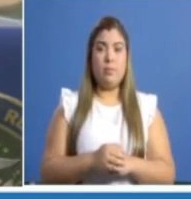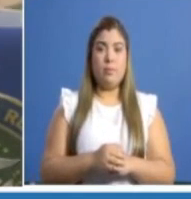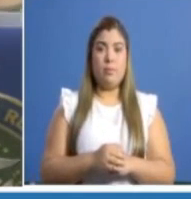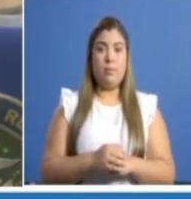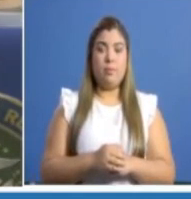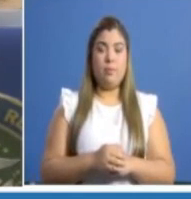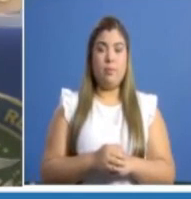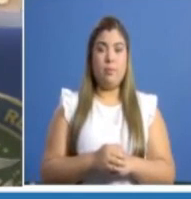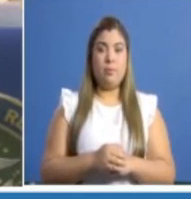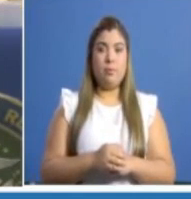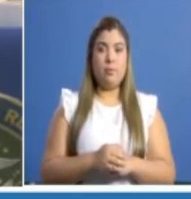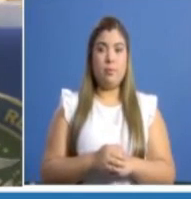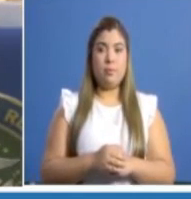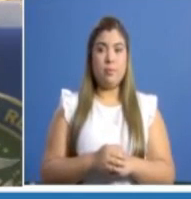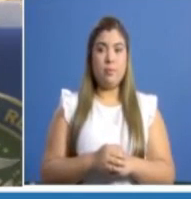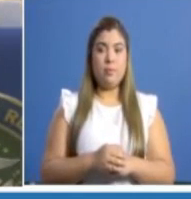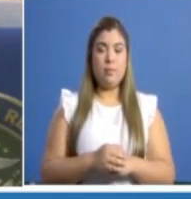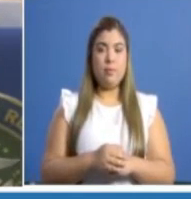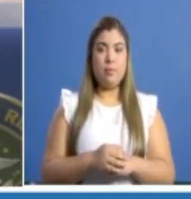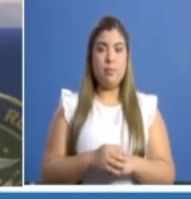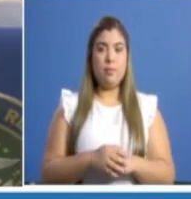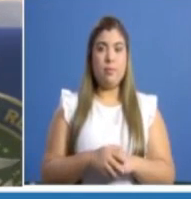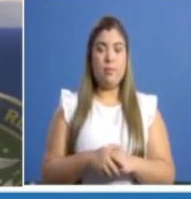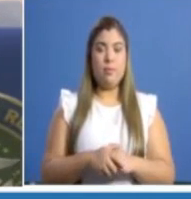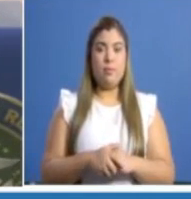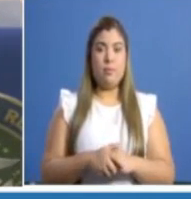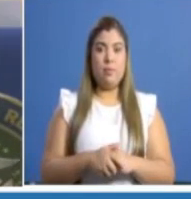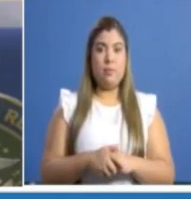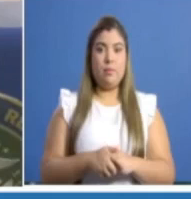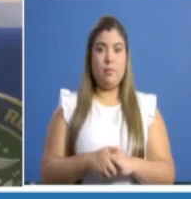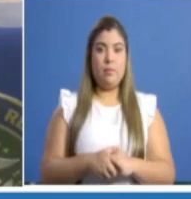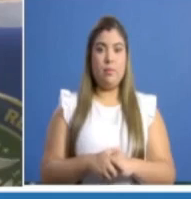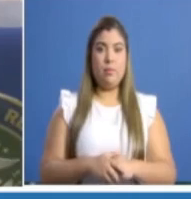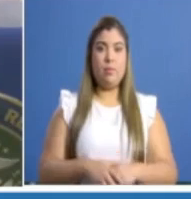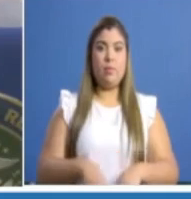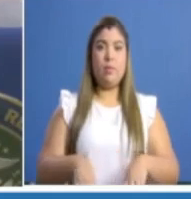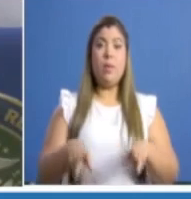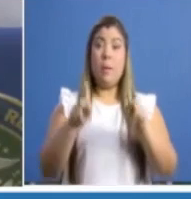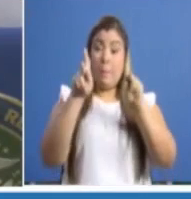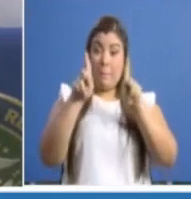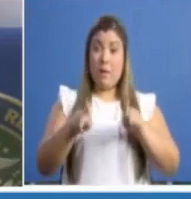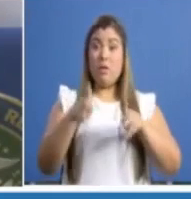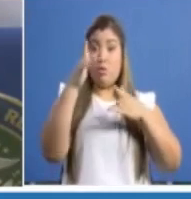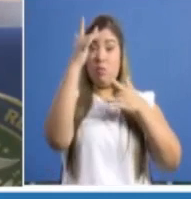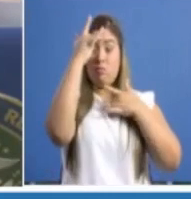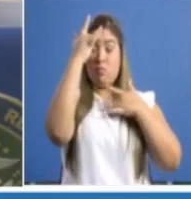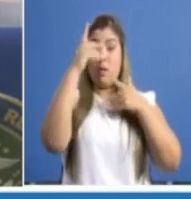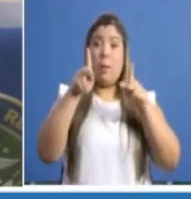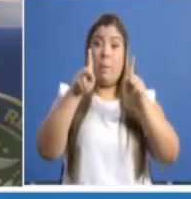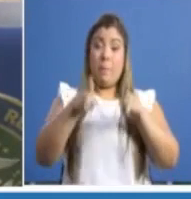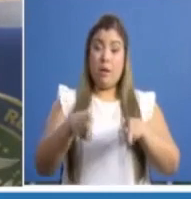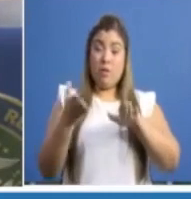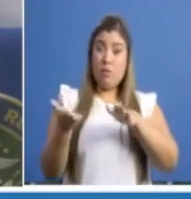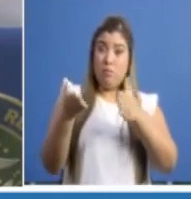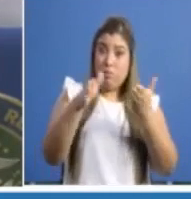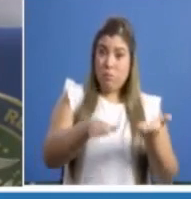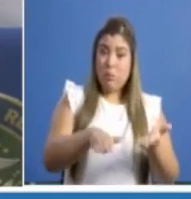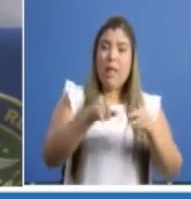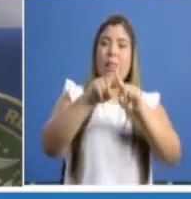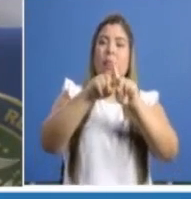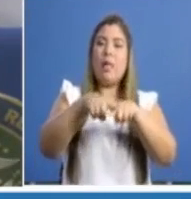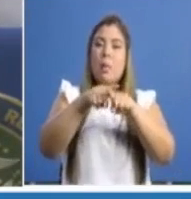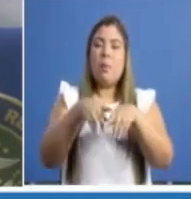En cuanto al número de casos y defunciones según grupo de edad,